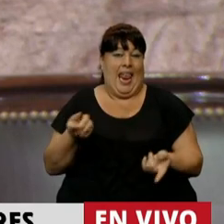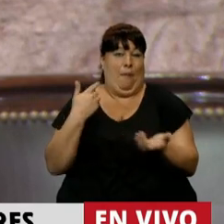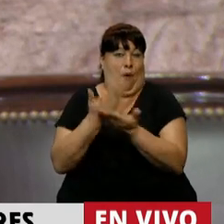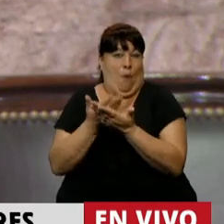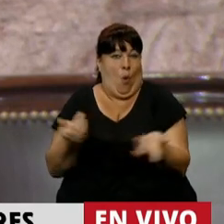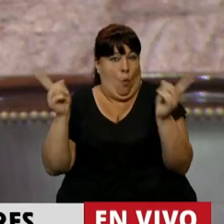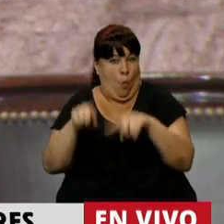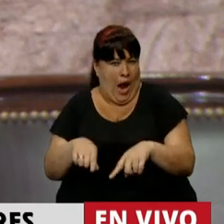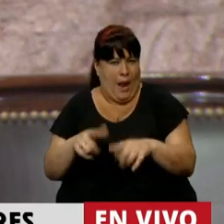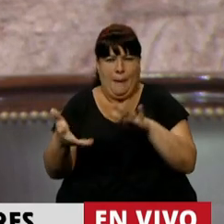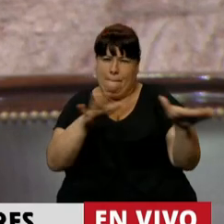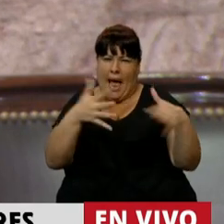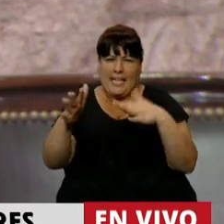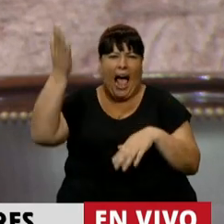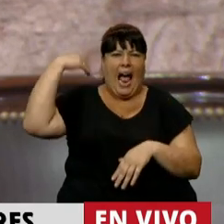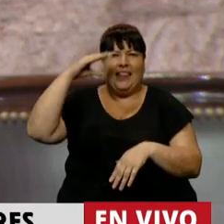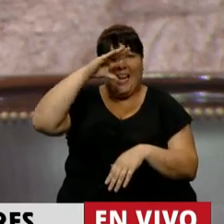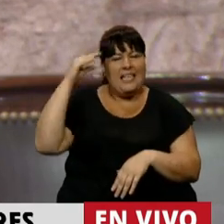proponiendo, es muy similar,